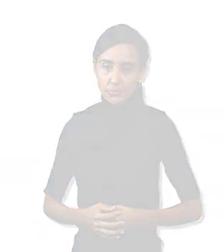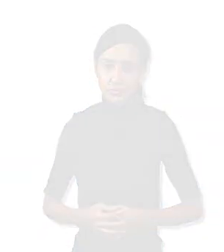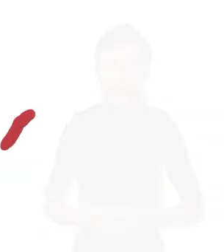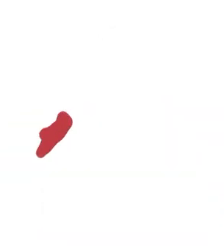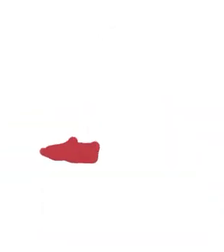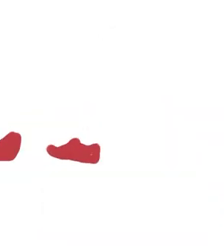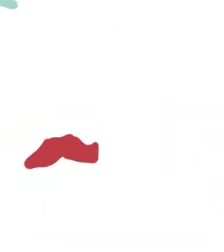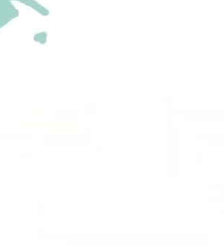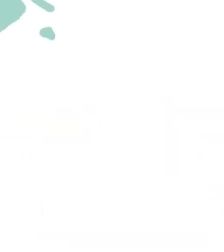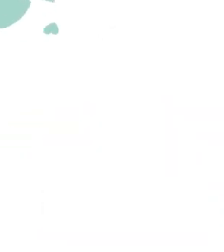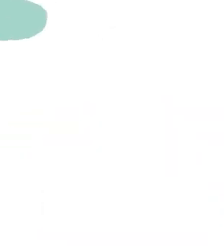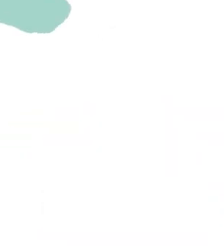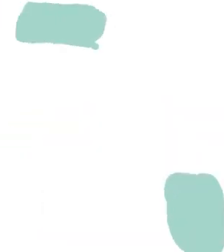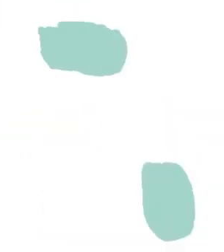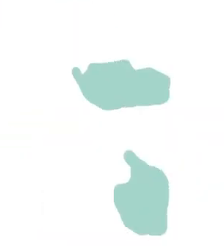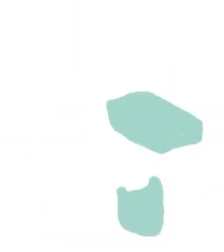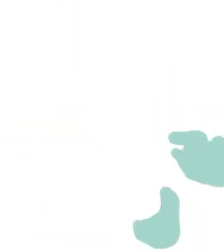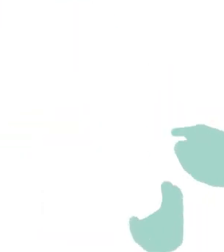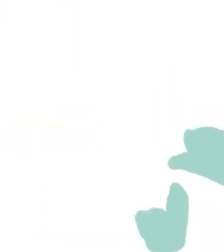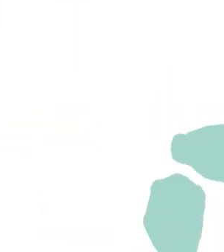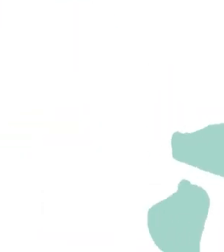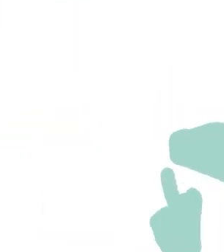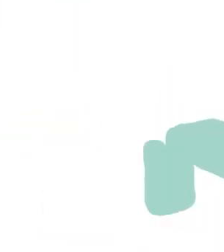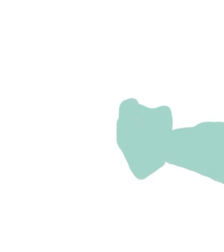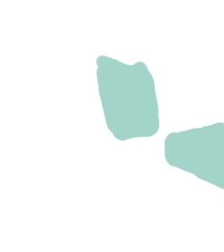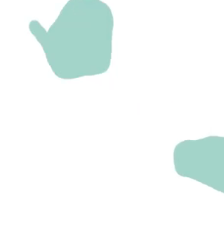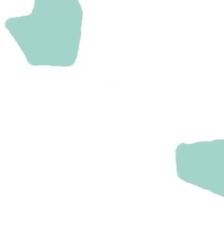que la vida pase en el rodaje